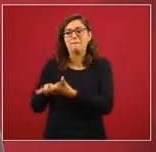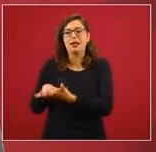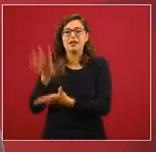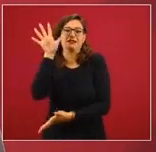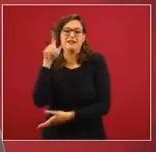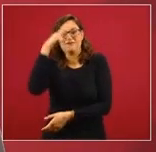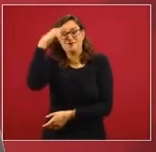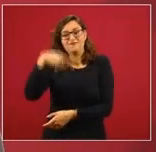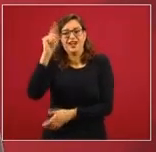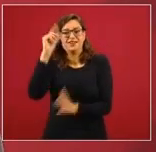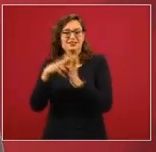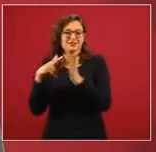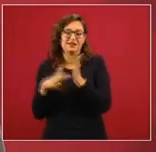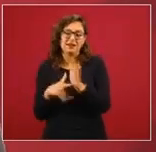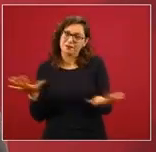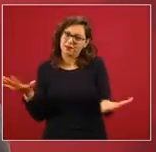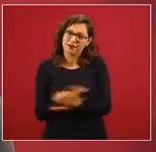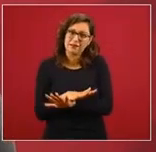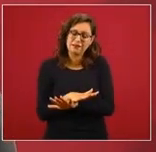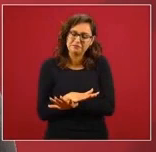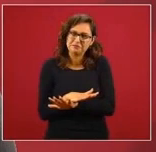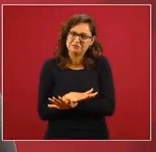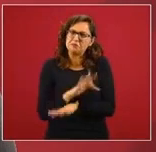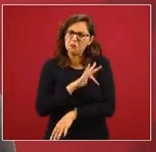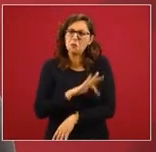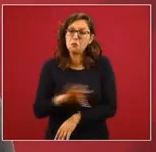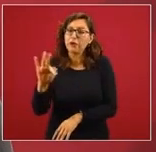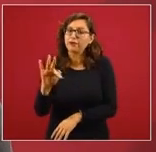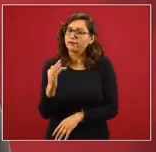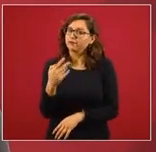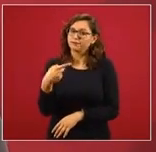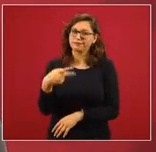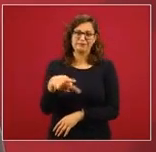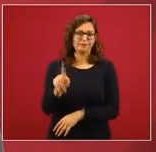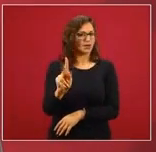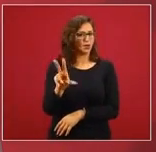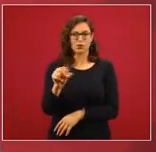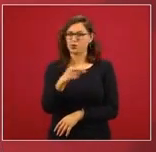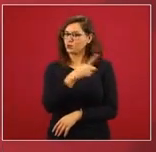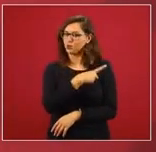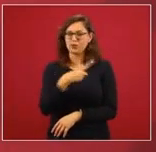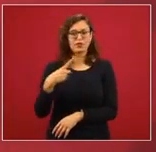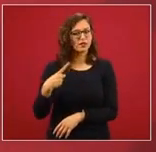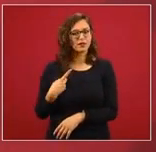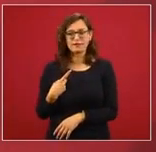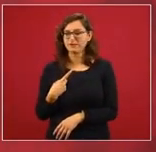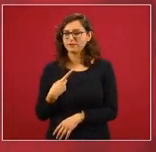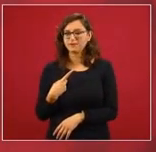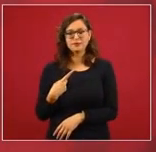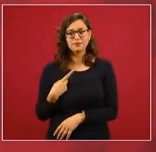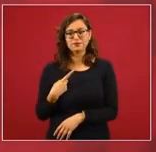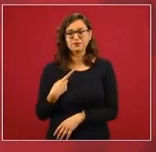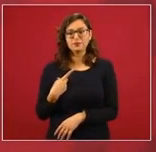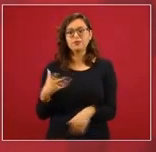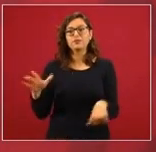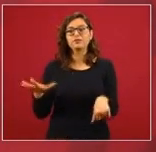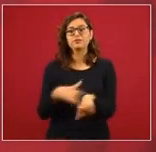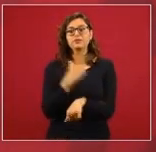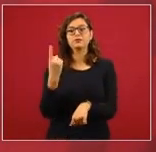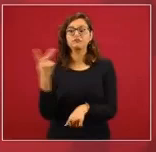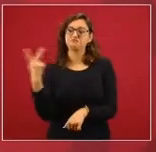pero no se debe, porque la política es un imperativo